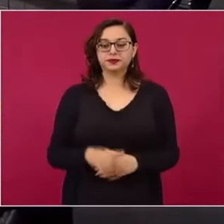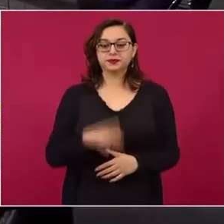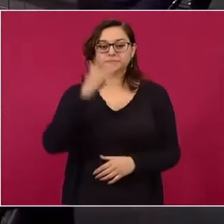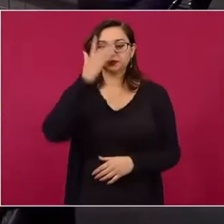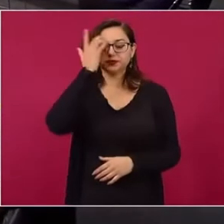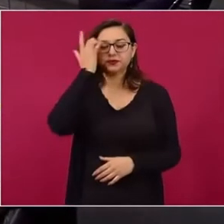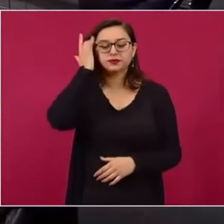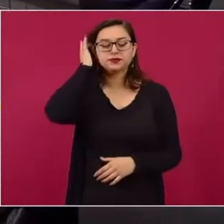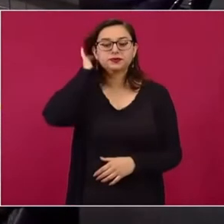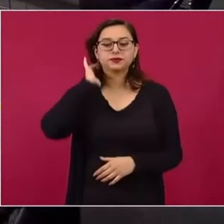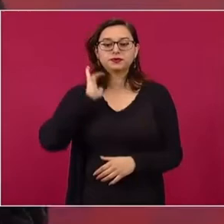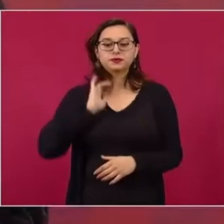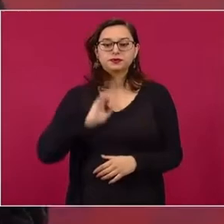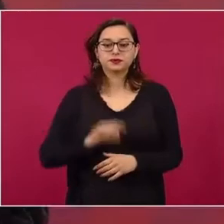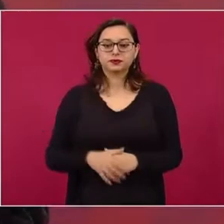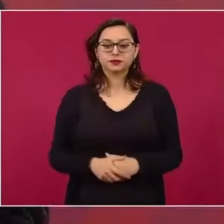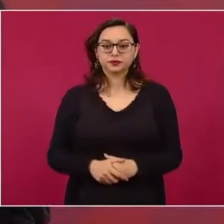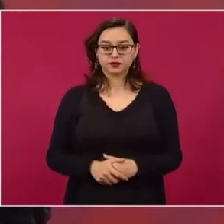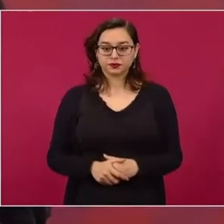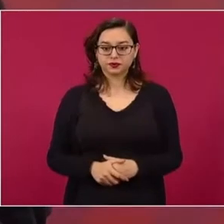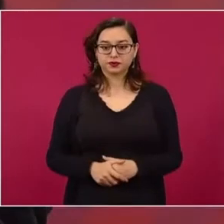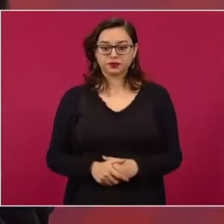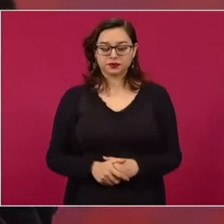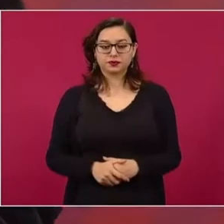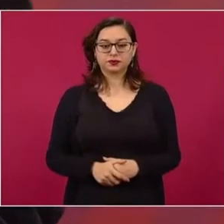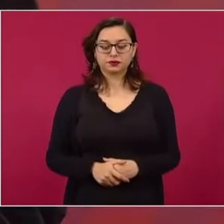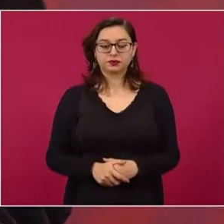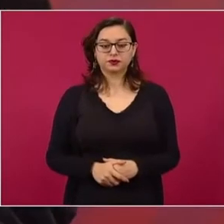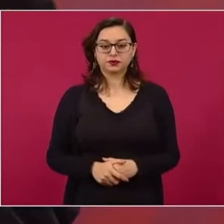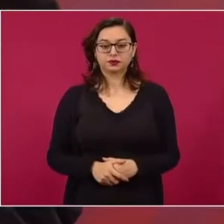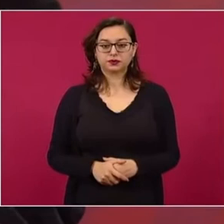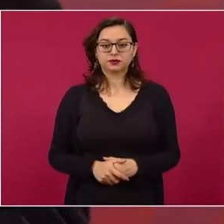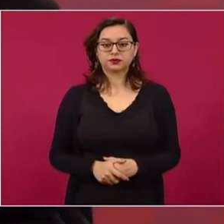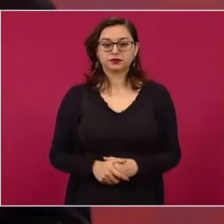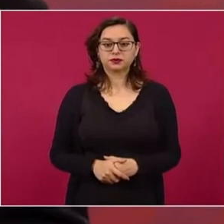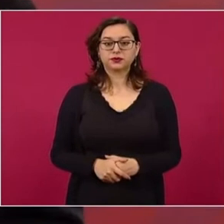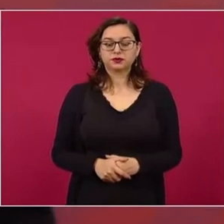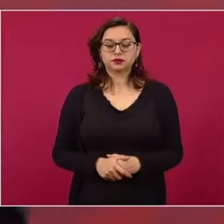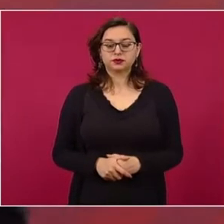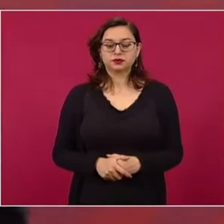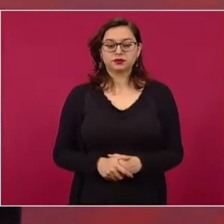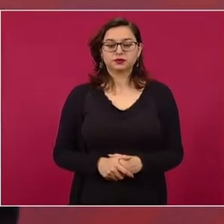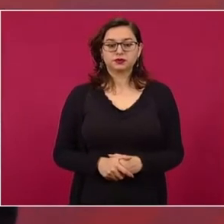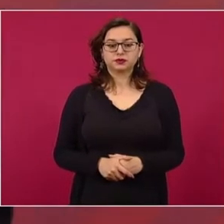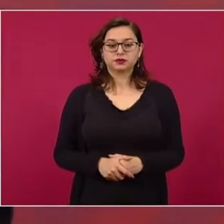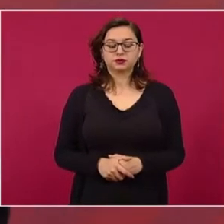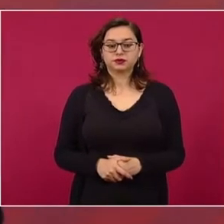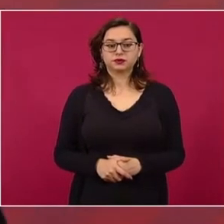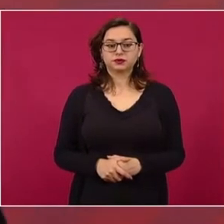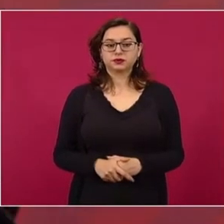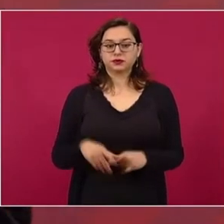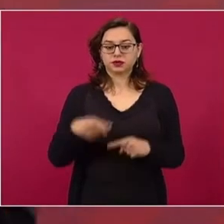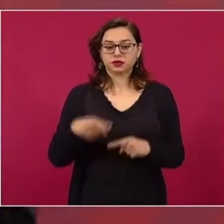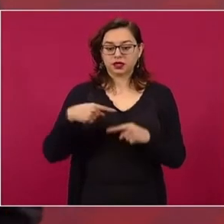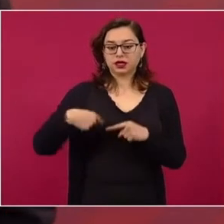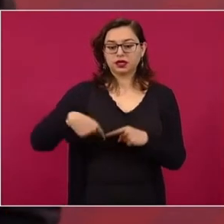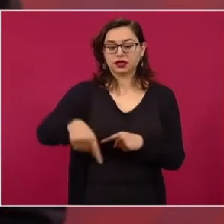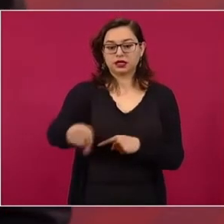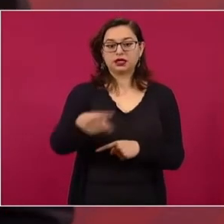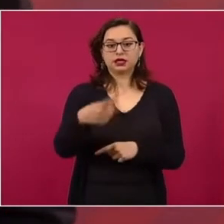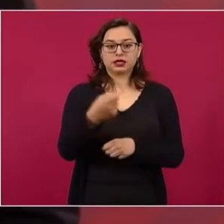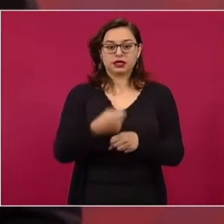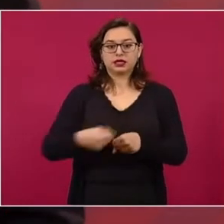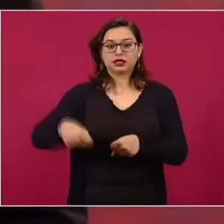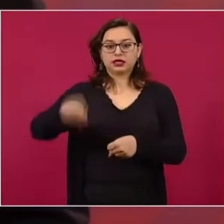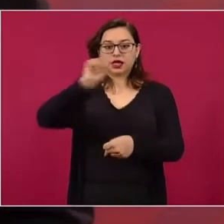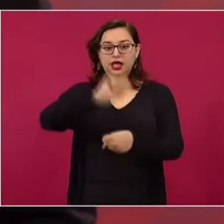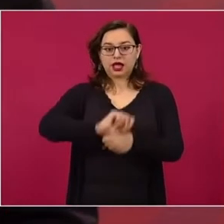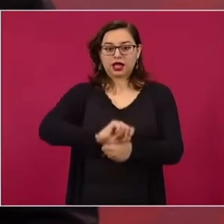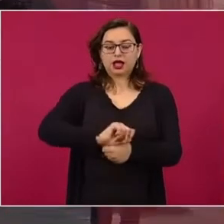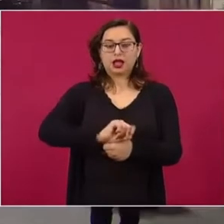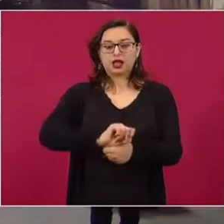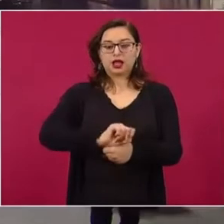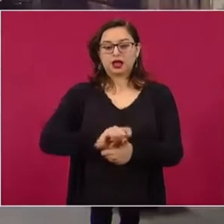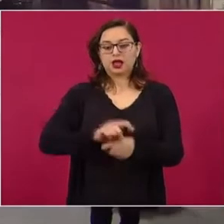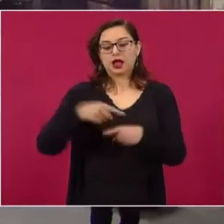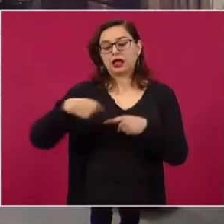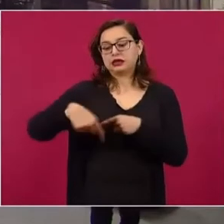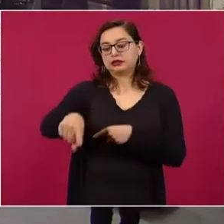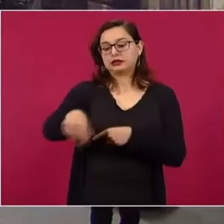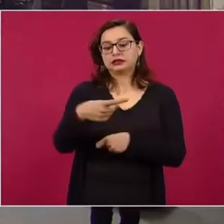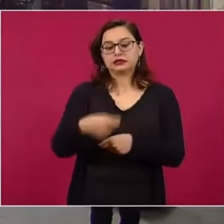esta semana se va a dar oportunidad a los dirigentes o candidatos